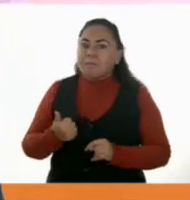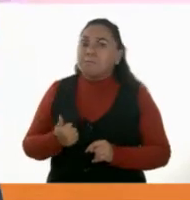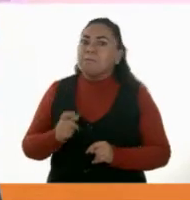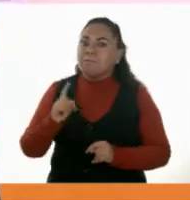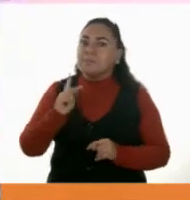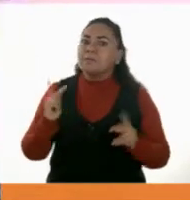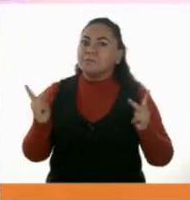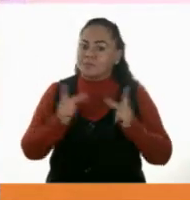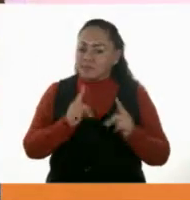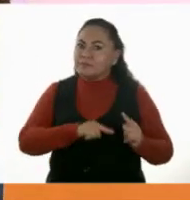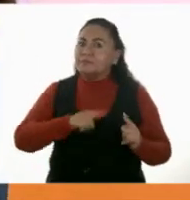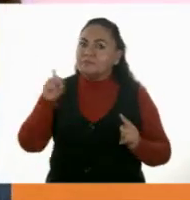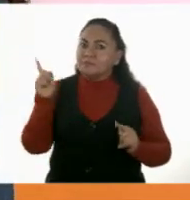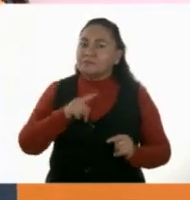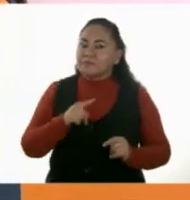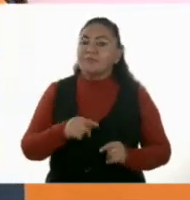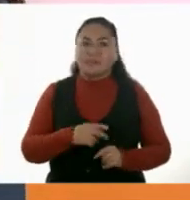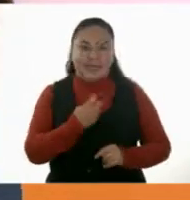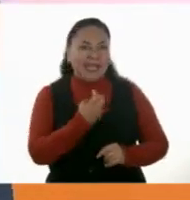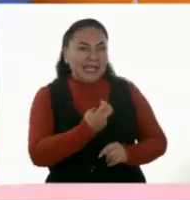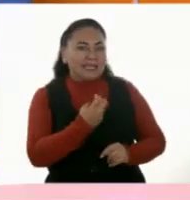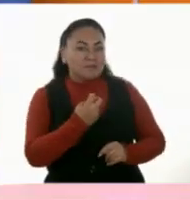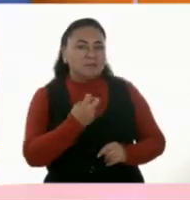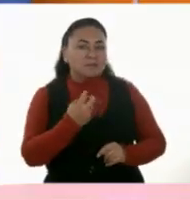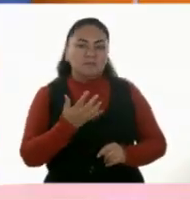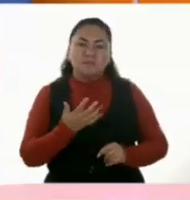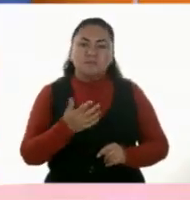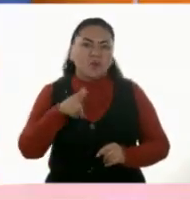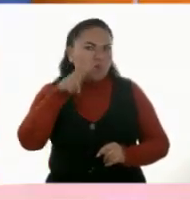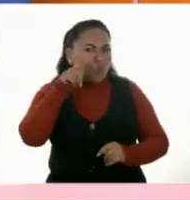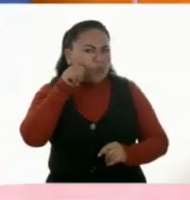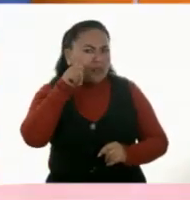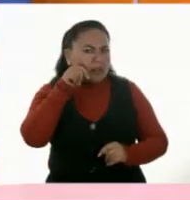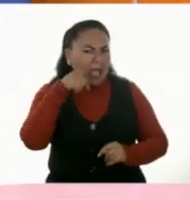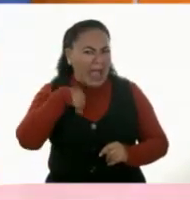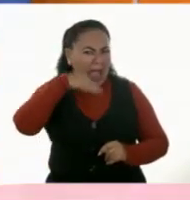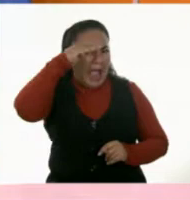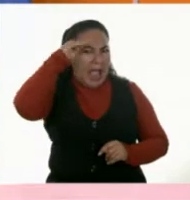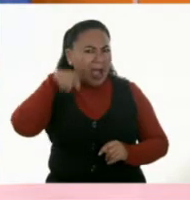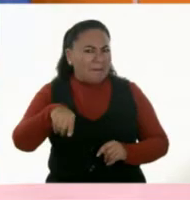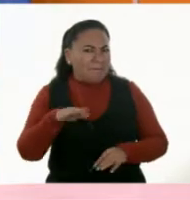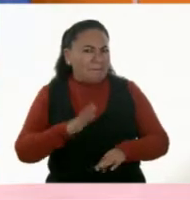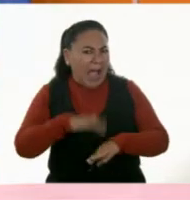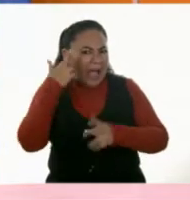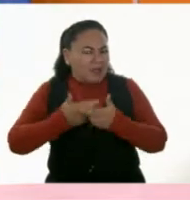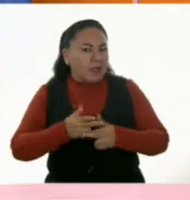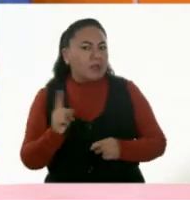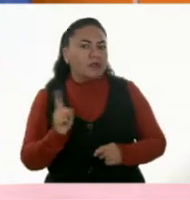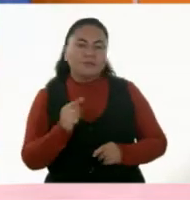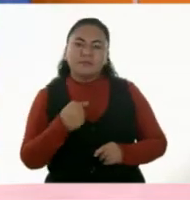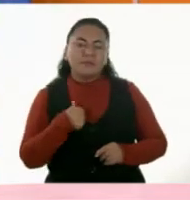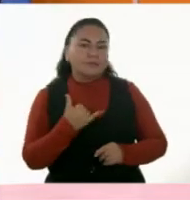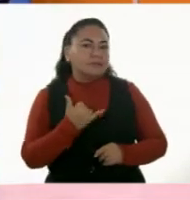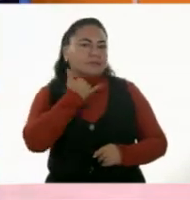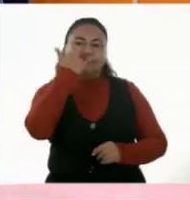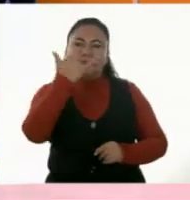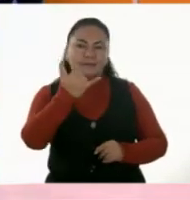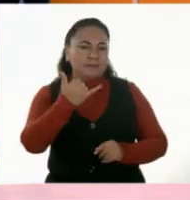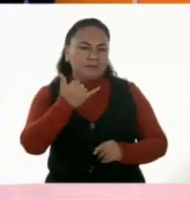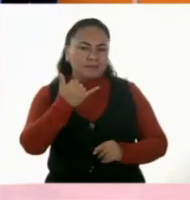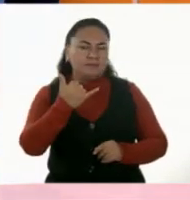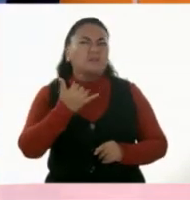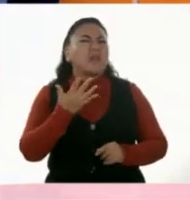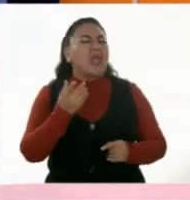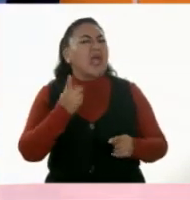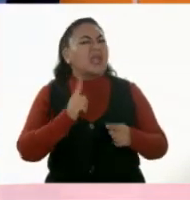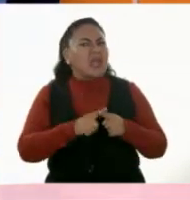Coincide. Cierto. Y yo había dicho que Lupita tenía un poco más. Y eso no es así. ¿Será